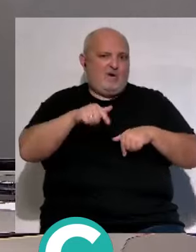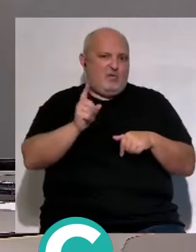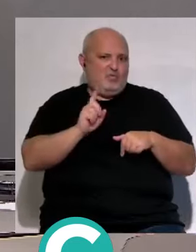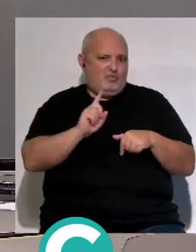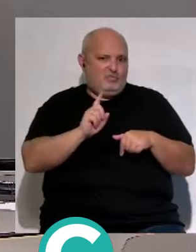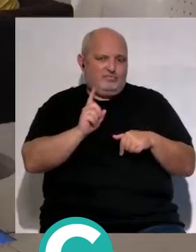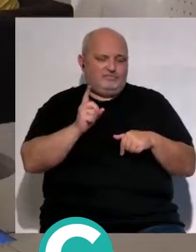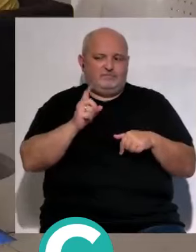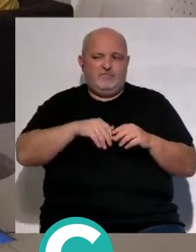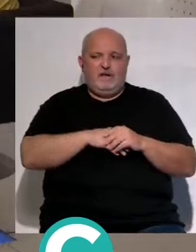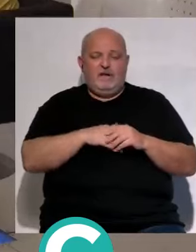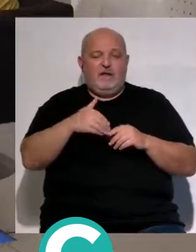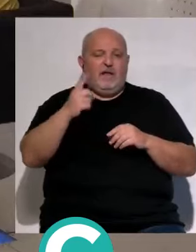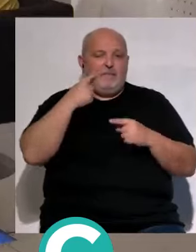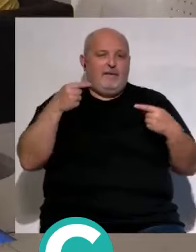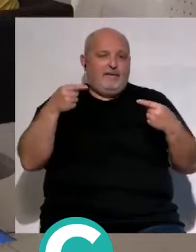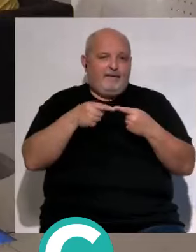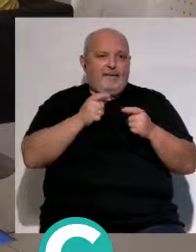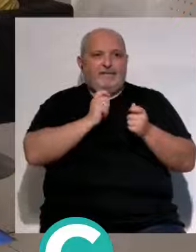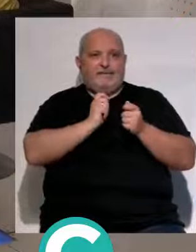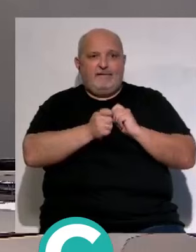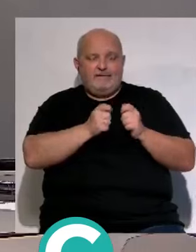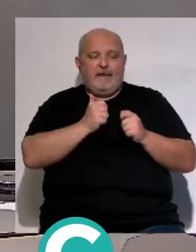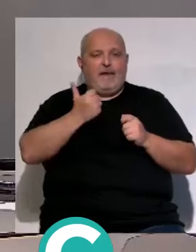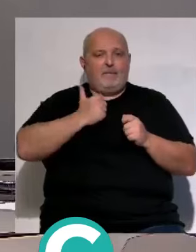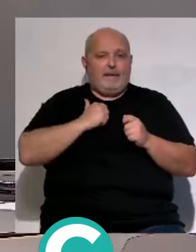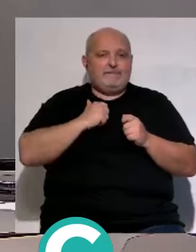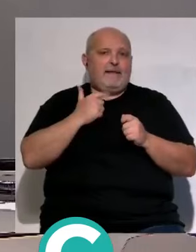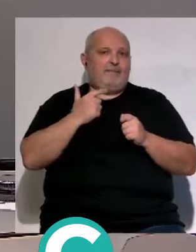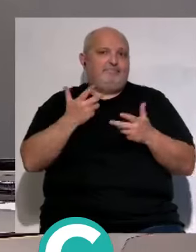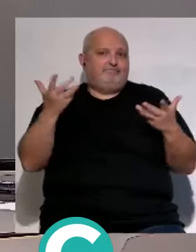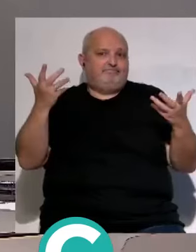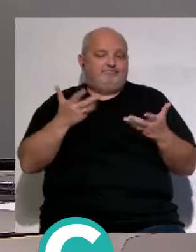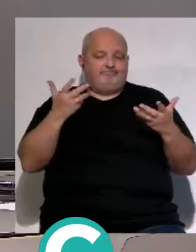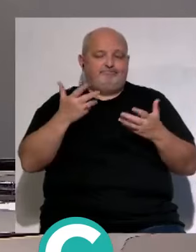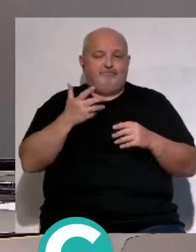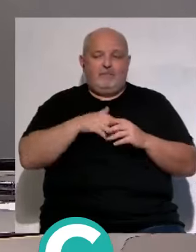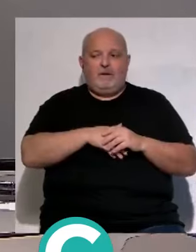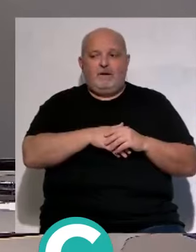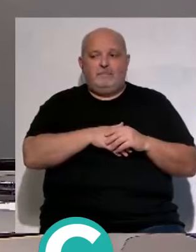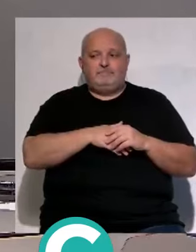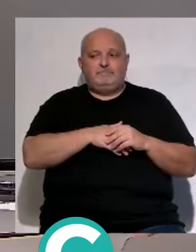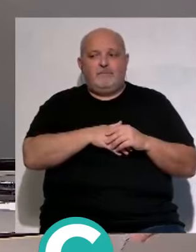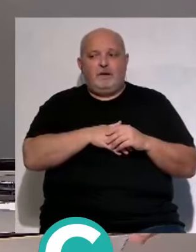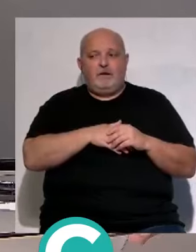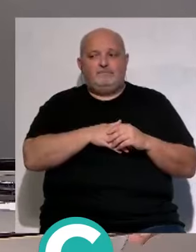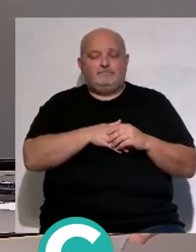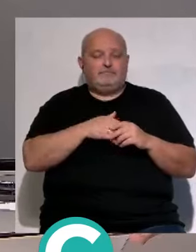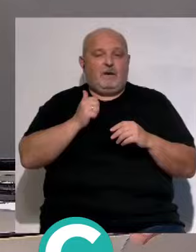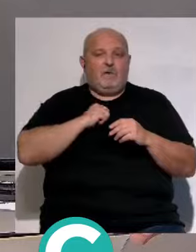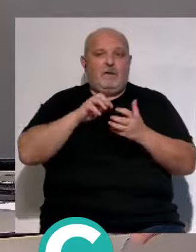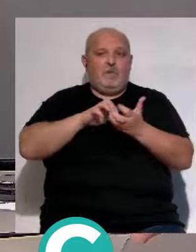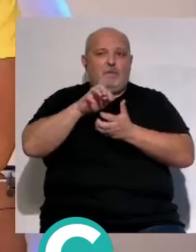como es que juega el Cádiz contra el Almería la han entrevistado aprovecha como dice Álvaro que el pisuerga pasa